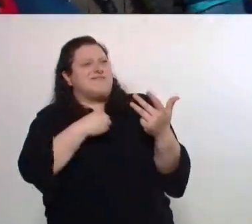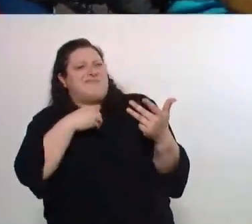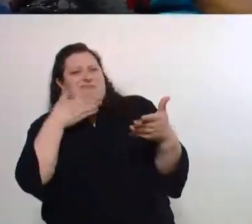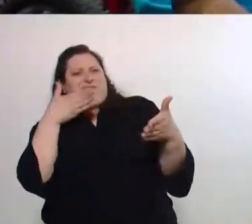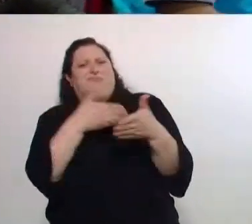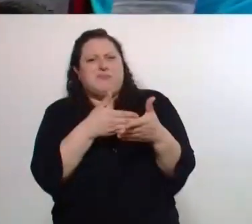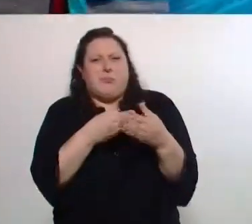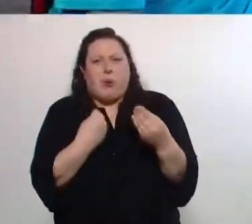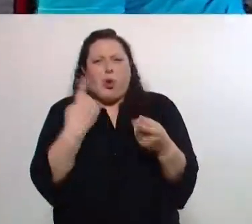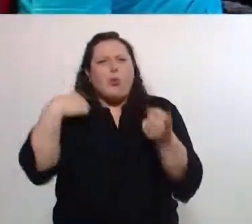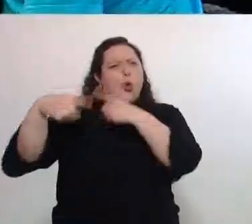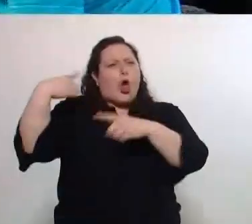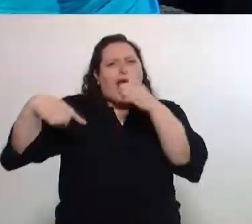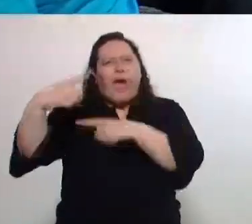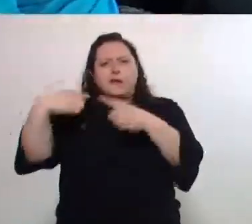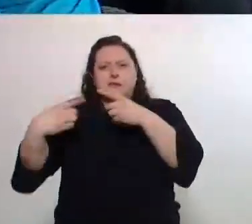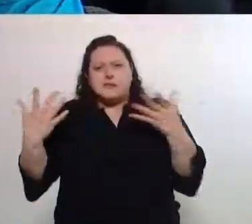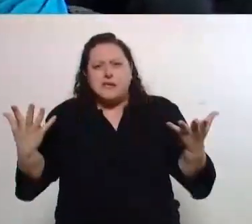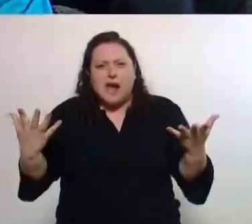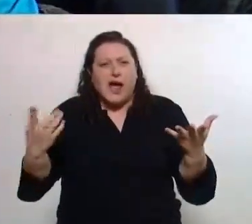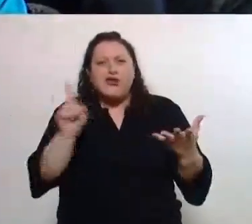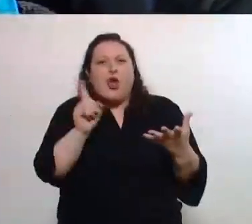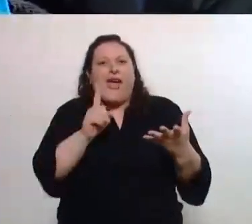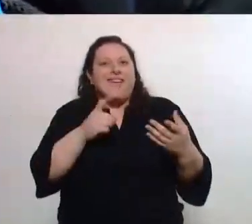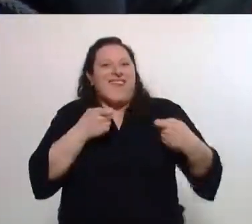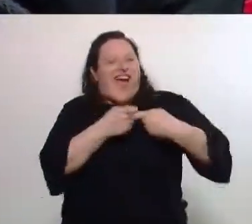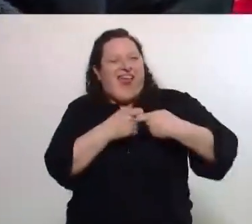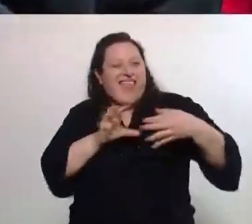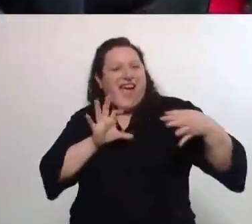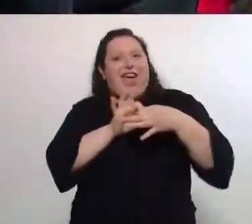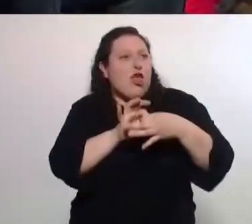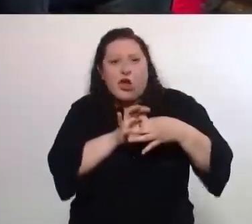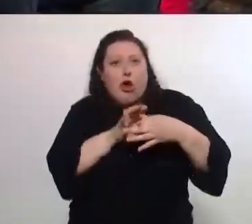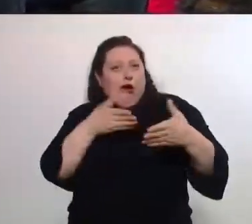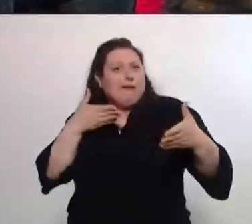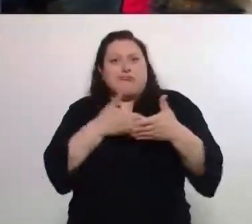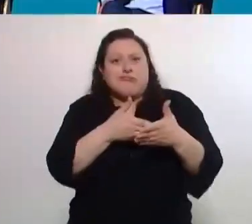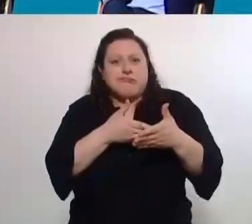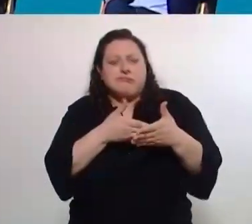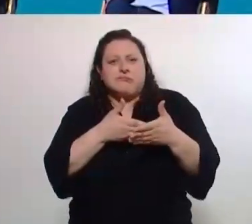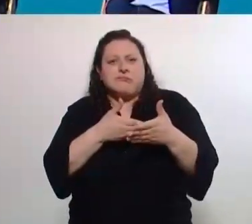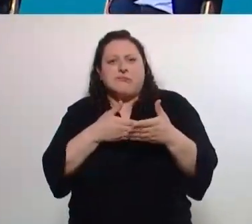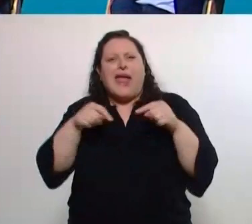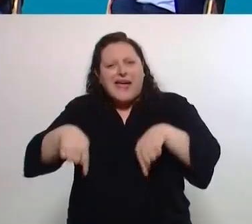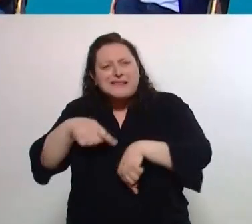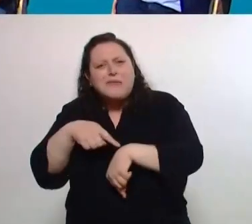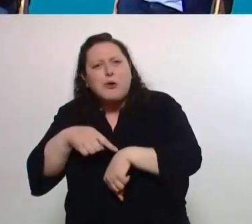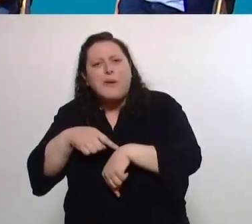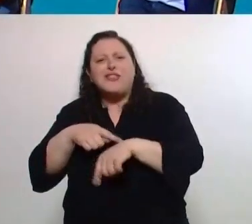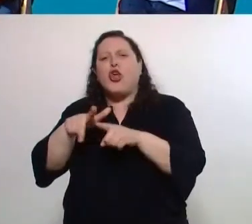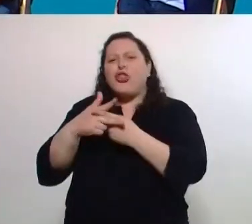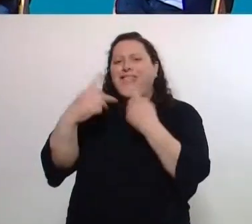burocracia. Y lo que tenemos que hacer es romper la burocracia en una era en la que la tecnología nos permite